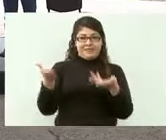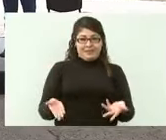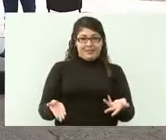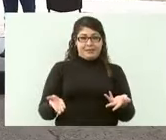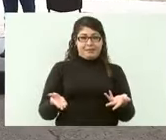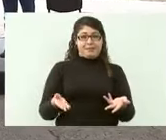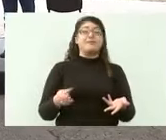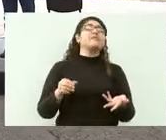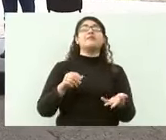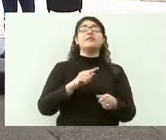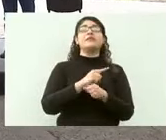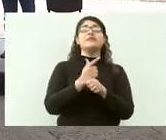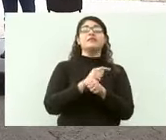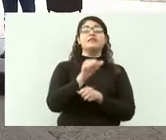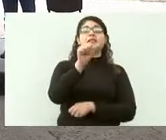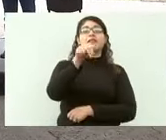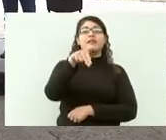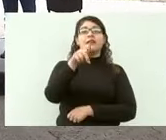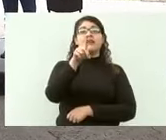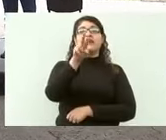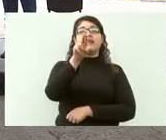Andrés Manuel López Obrador.